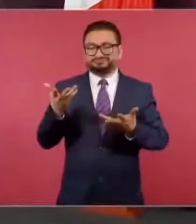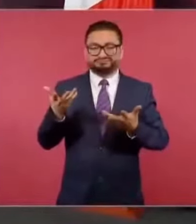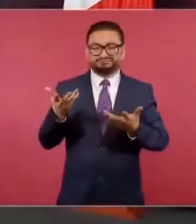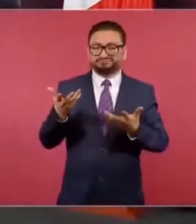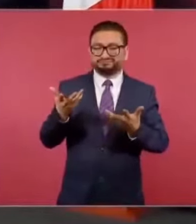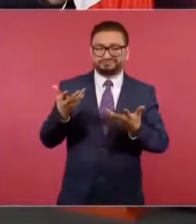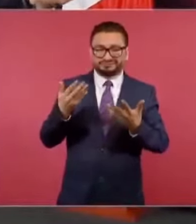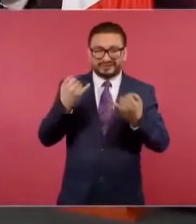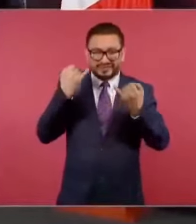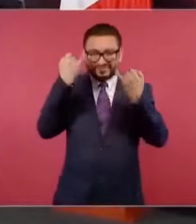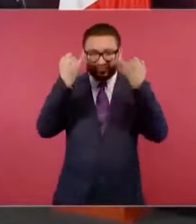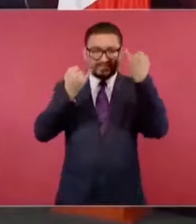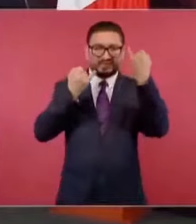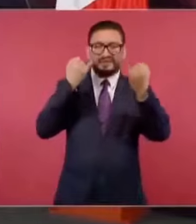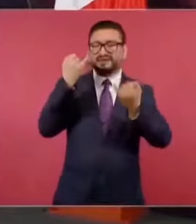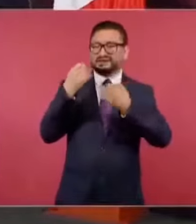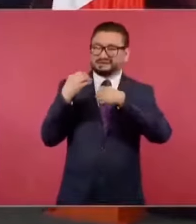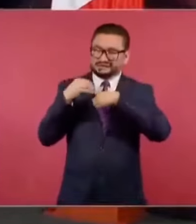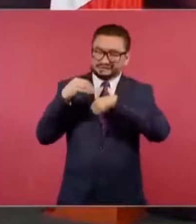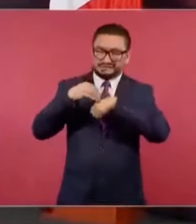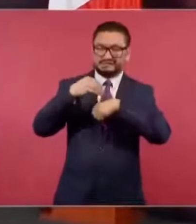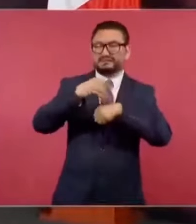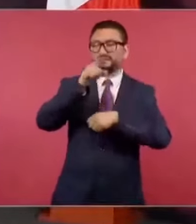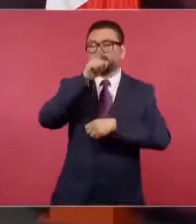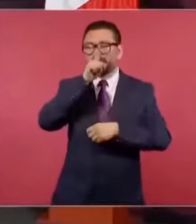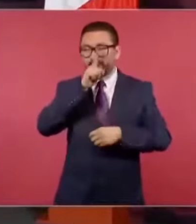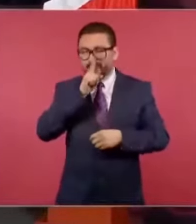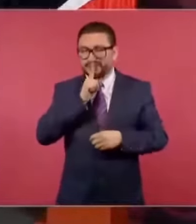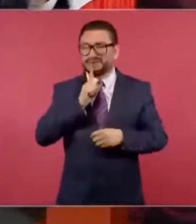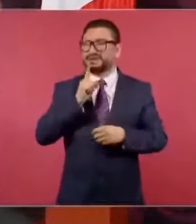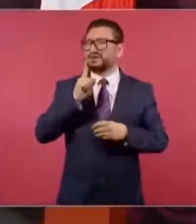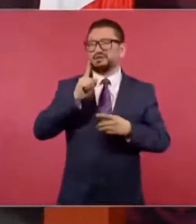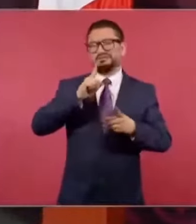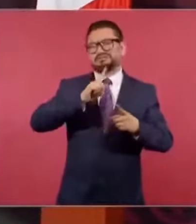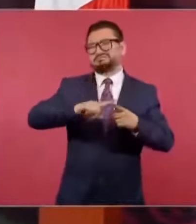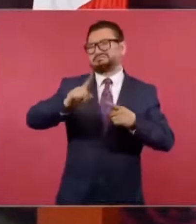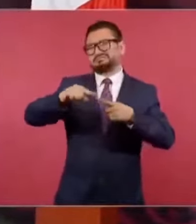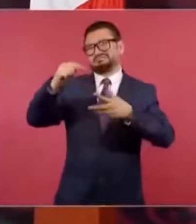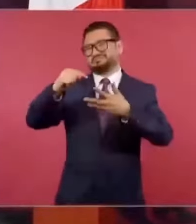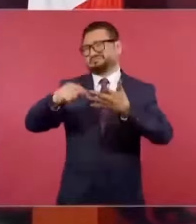a mentir y a cualquier cosa.